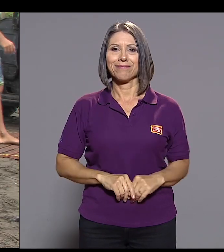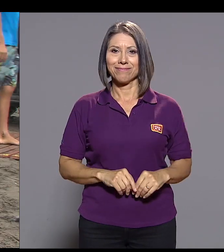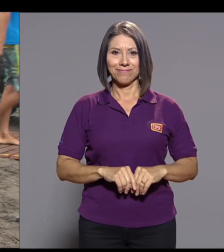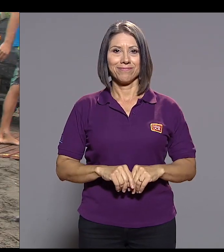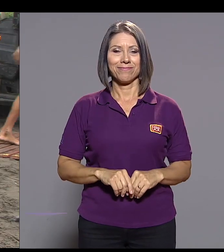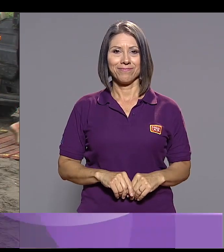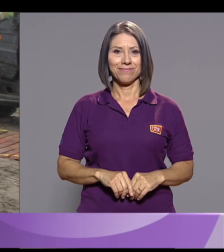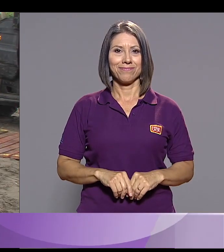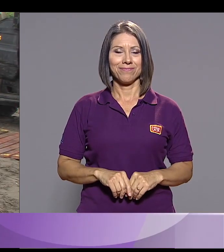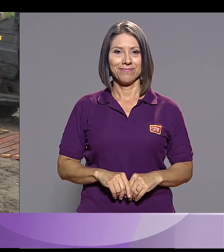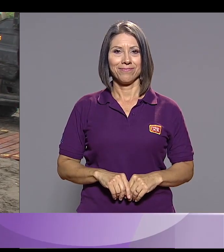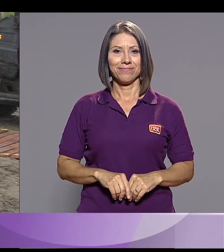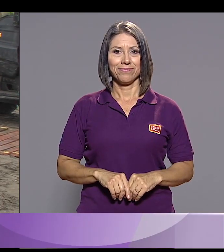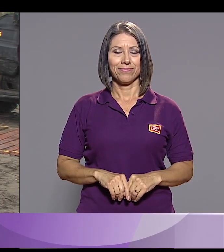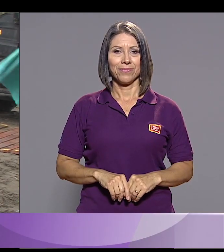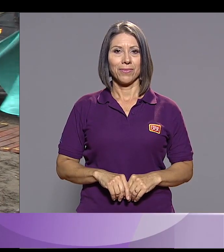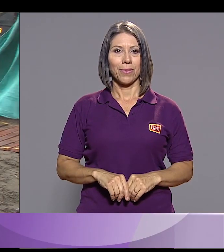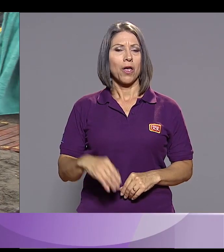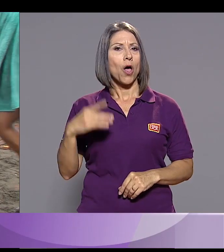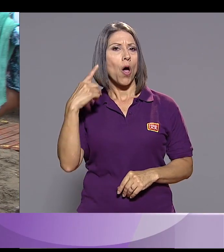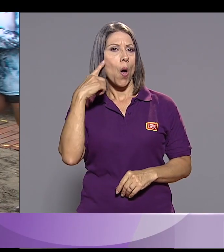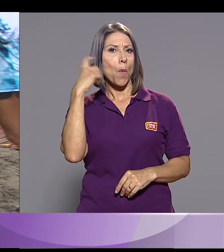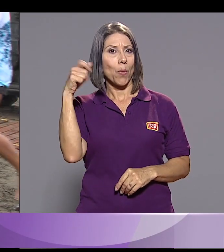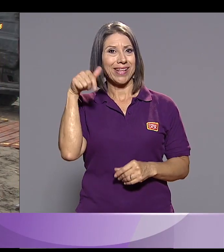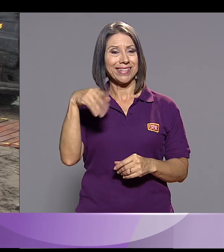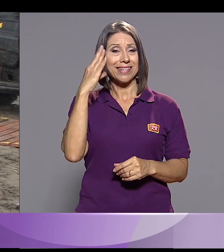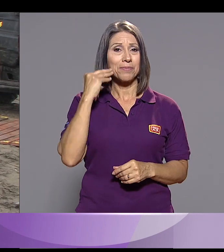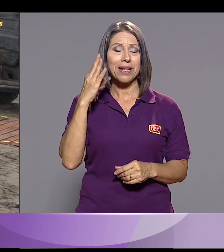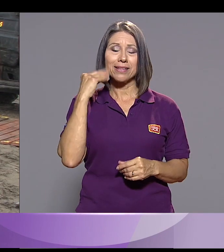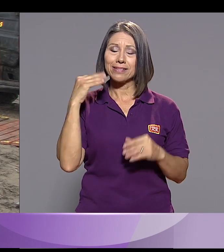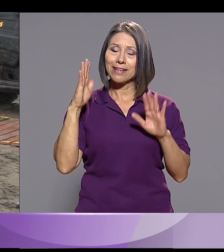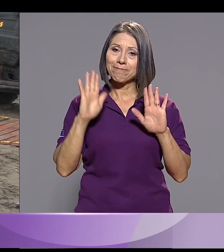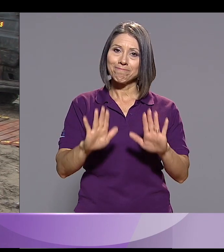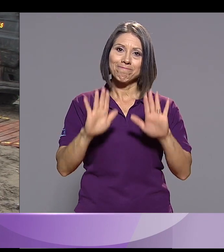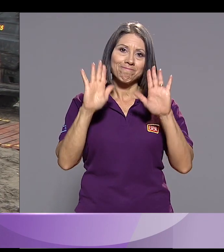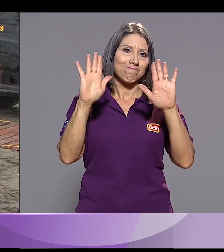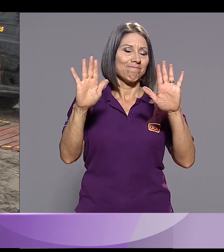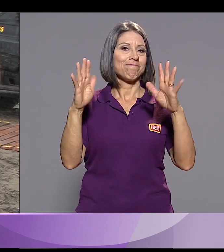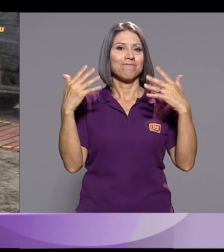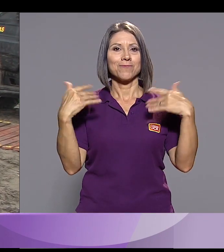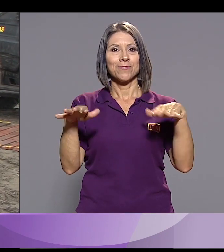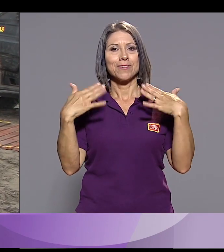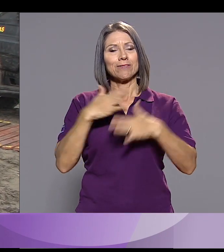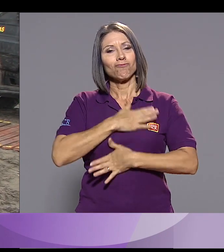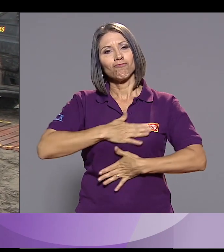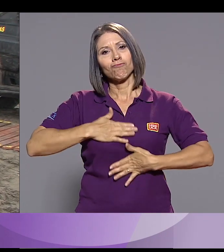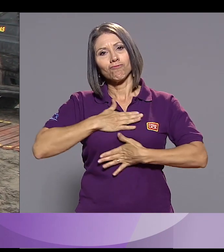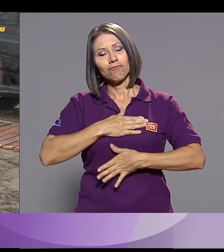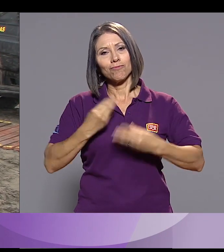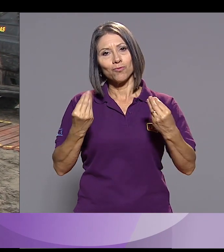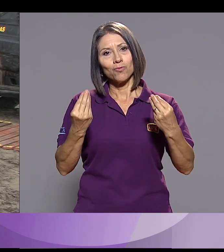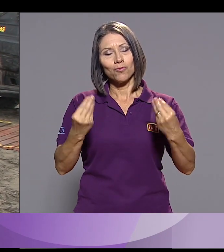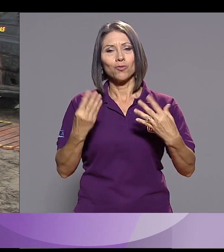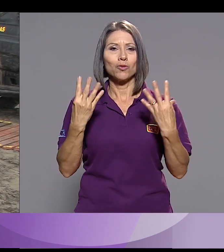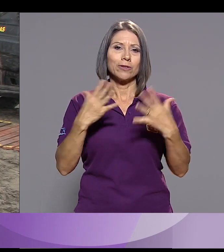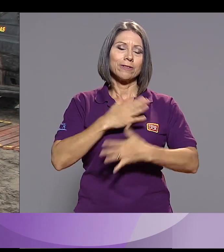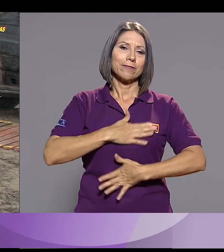porque esta experiencia fue genial y se disfruta mucho.